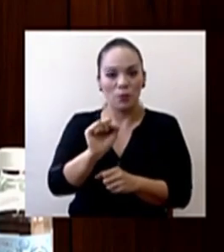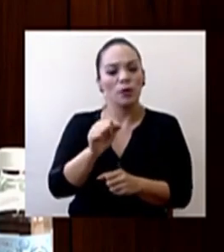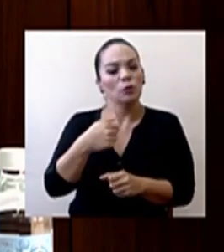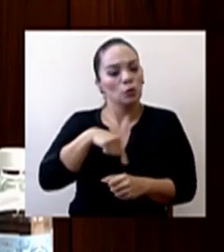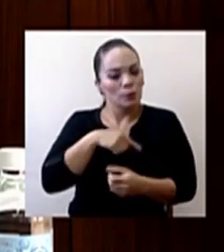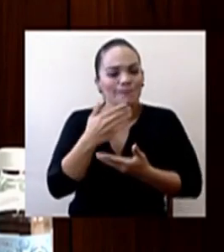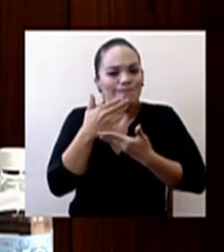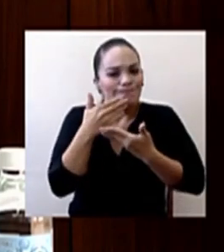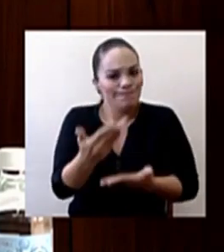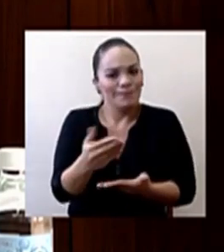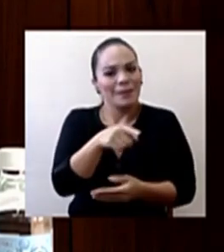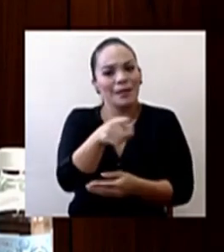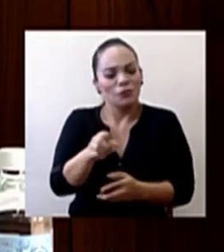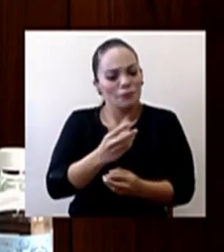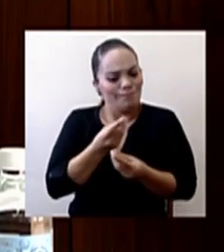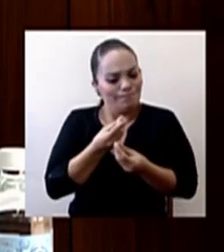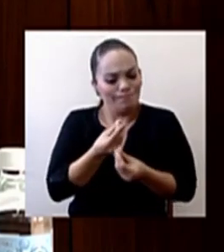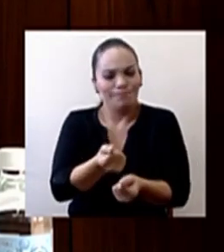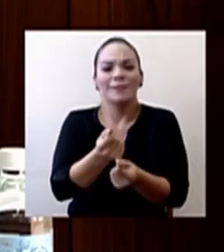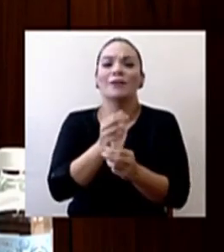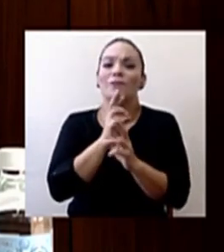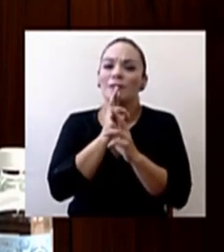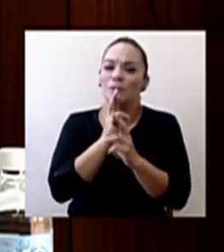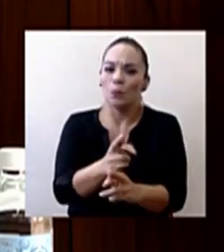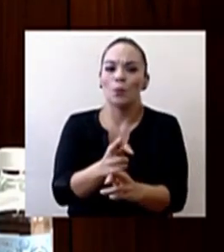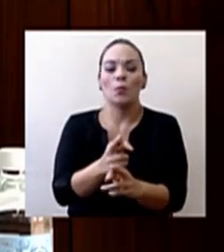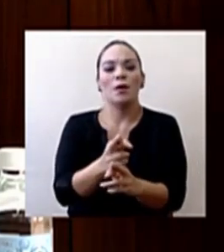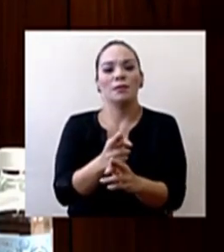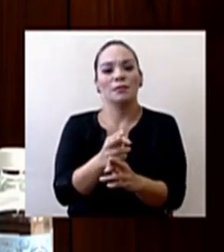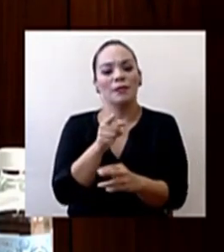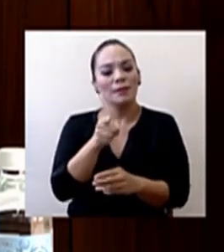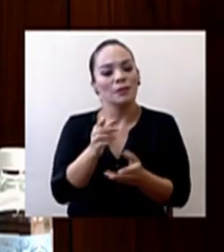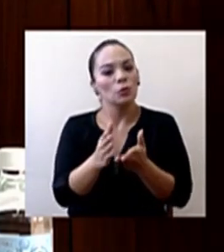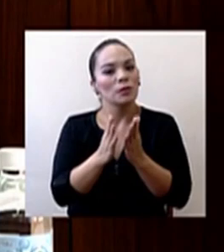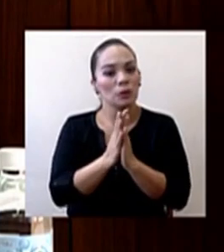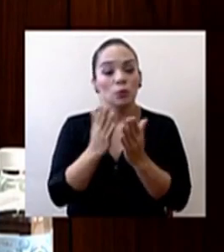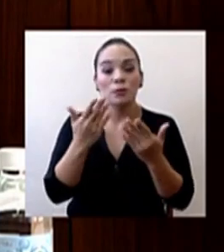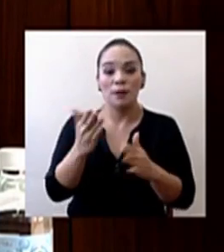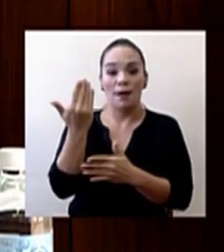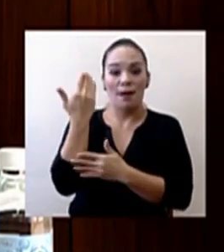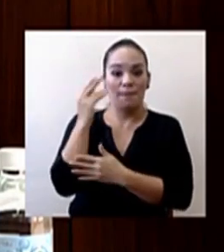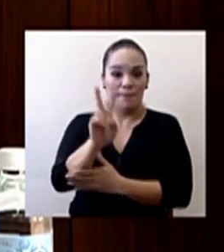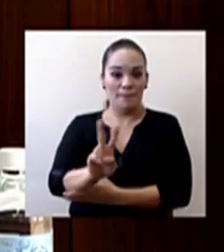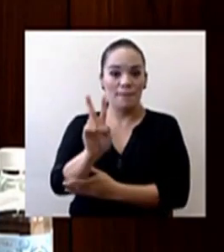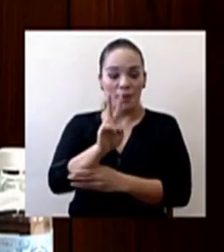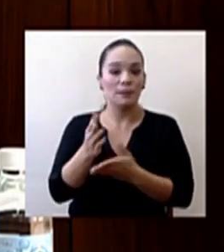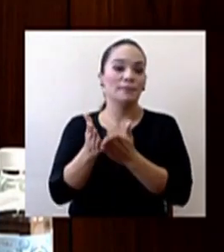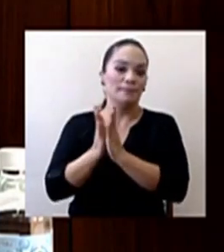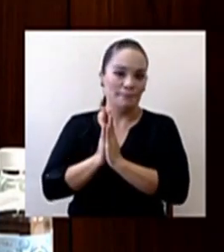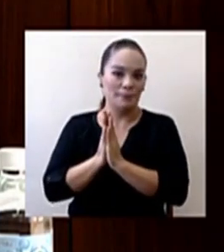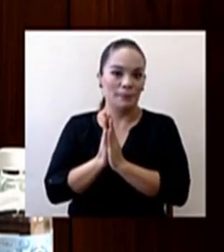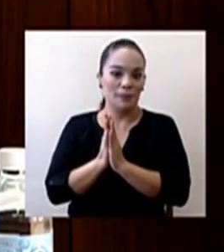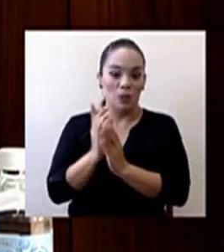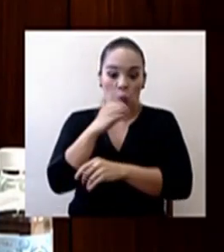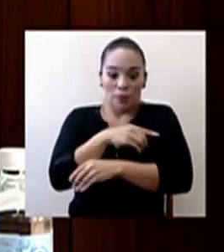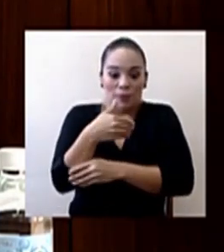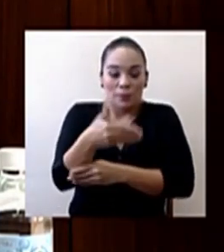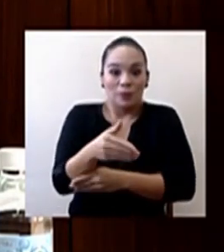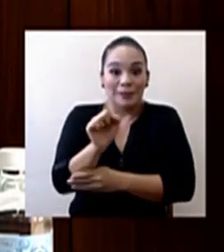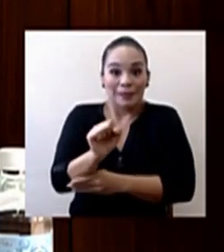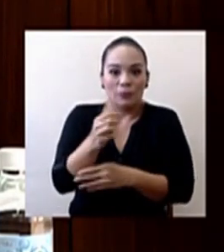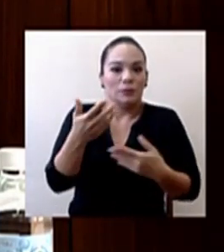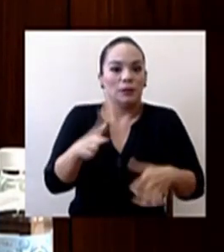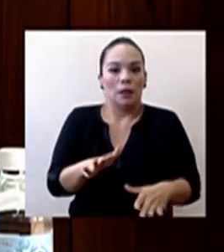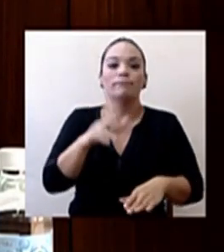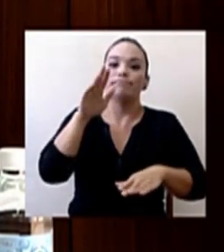esta prontitud en las respuestas. Esta solicitud había sido hecha el viernes y fue el día siguiente, sábado, que se nos